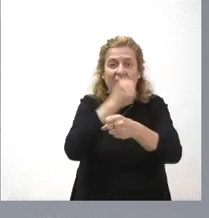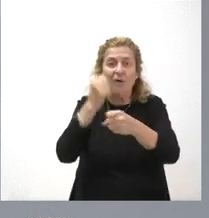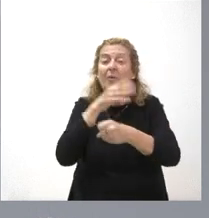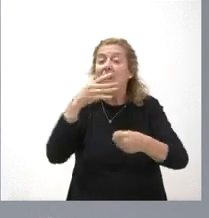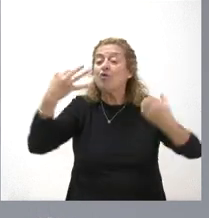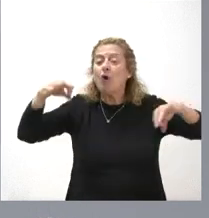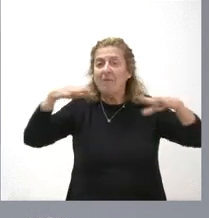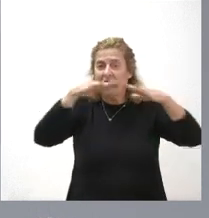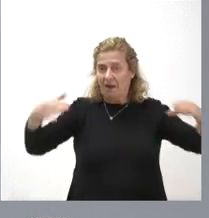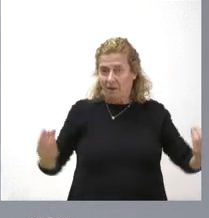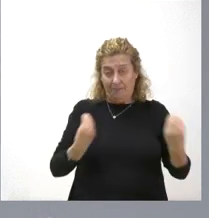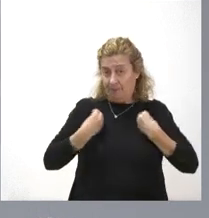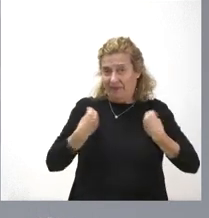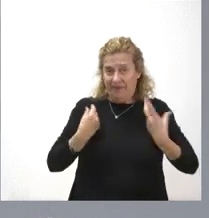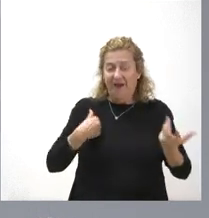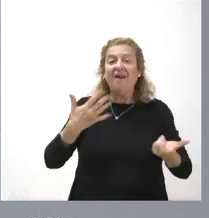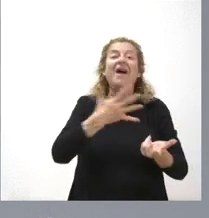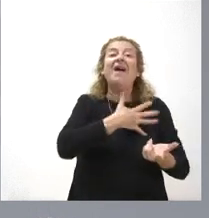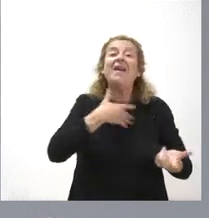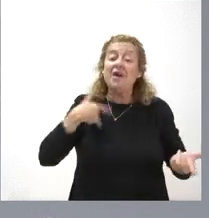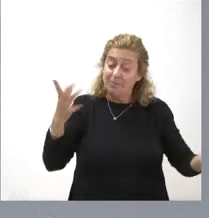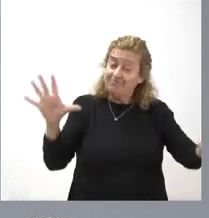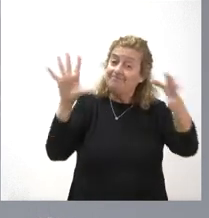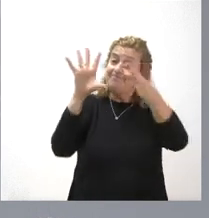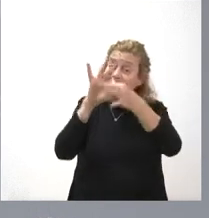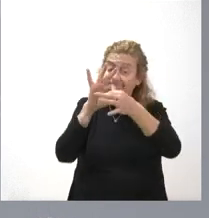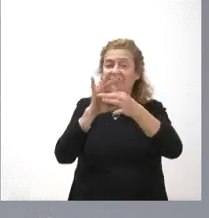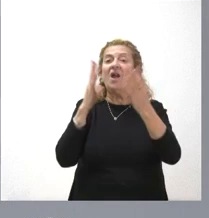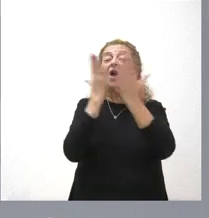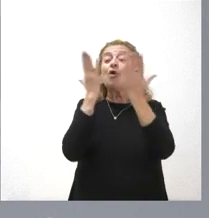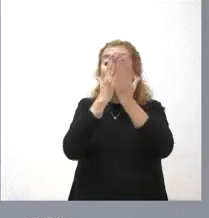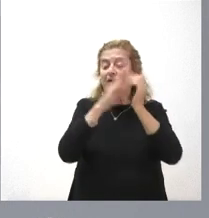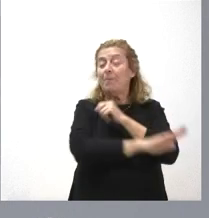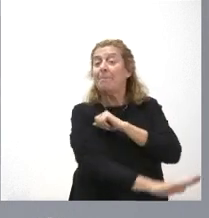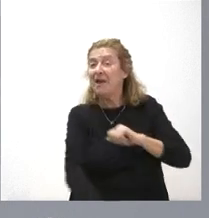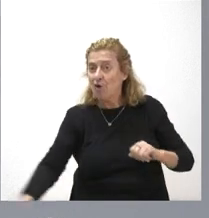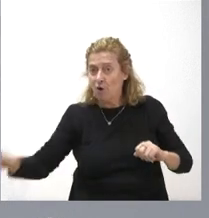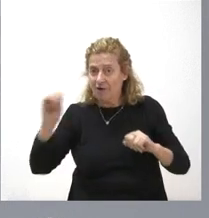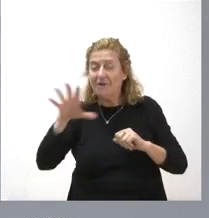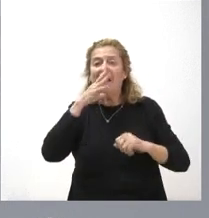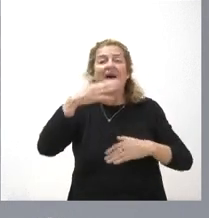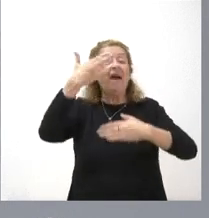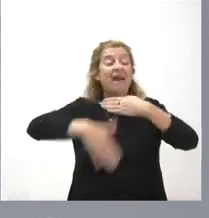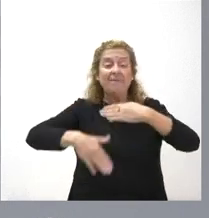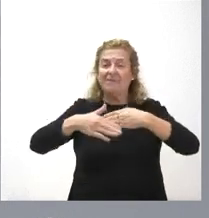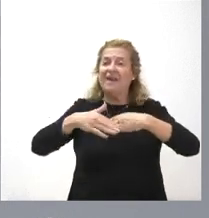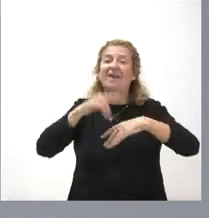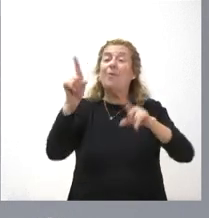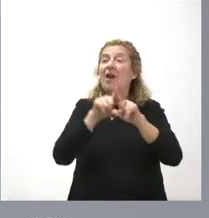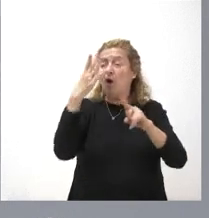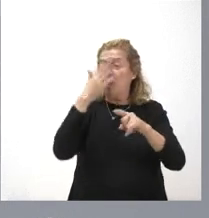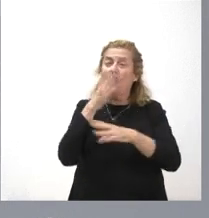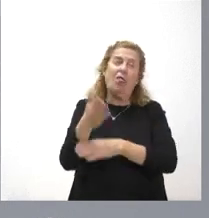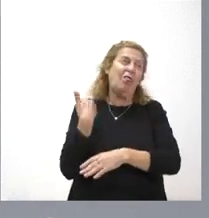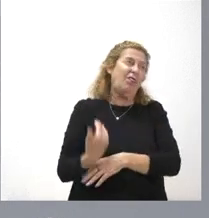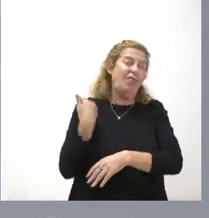la vida. Queremos que vaya vinculado a la escolarización de los menores, a eliminar ese absentismo. Por